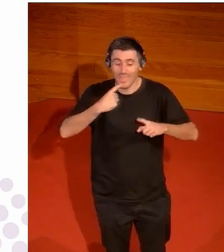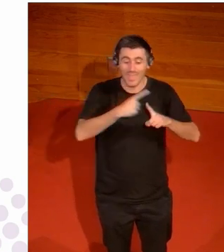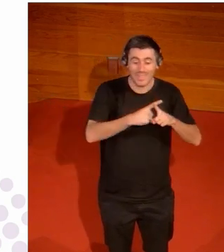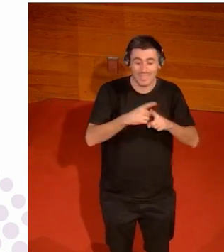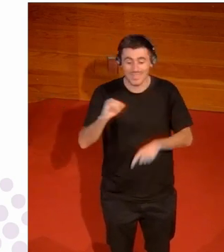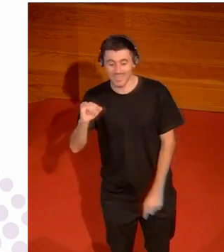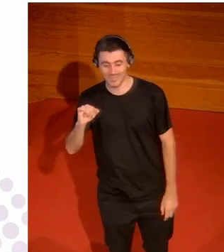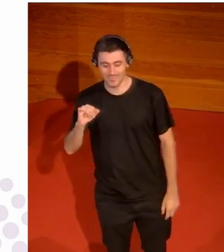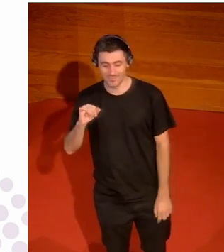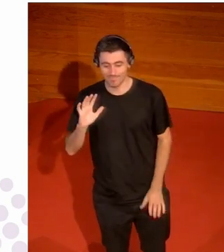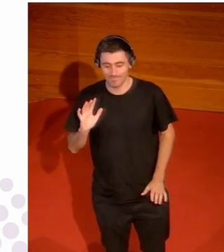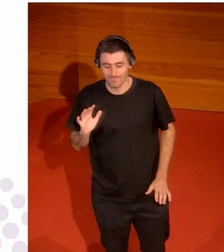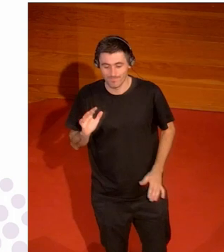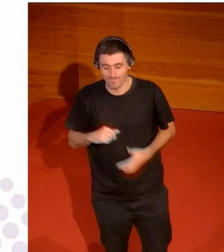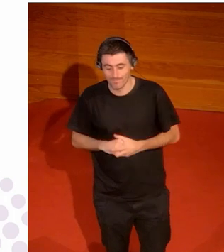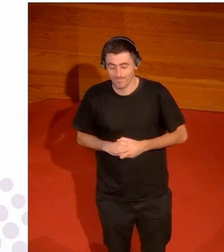a la ¿cómo se llama? la de